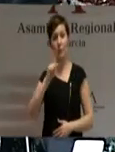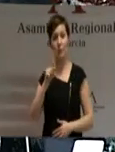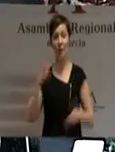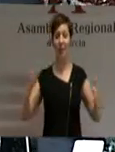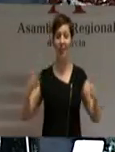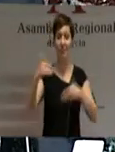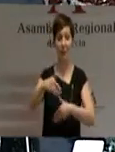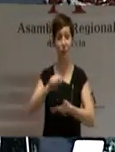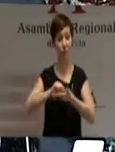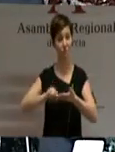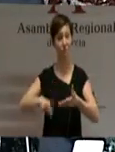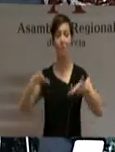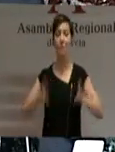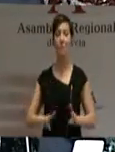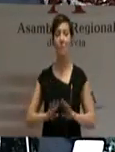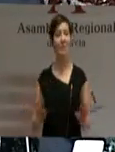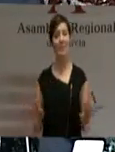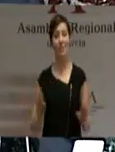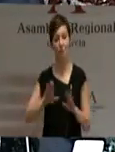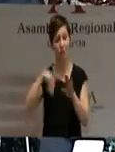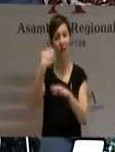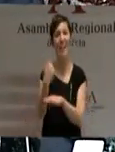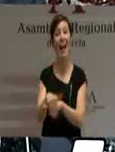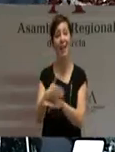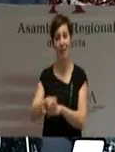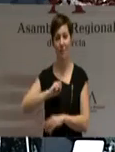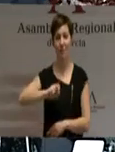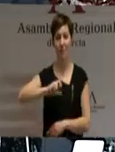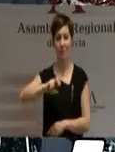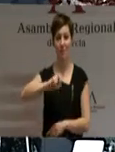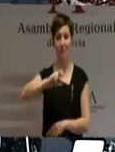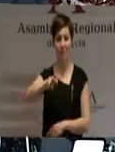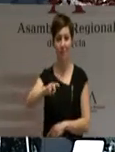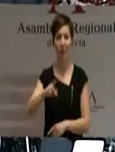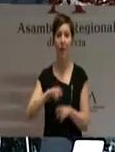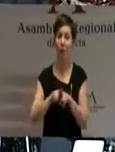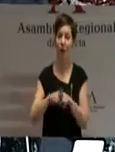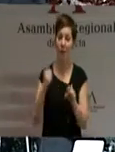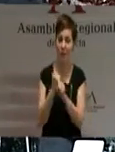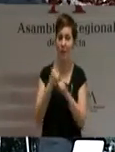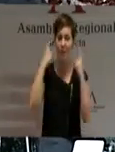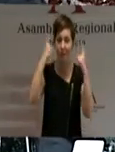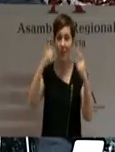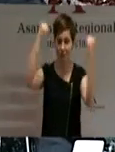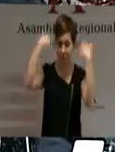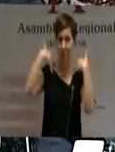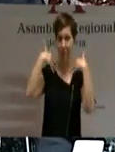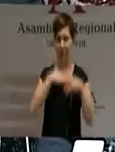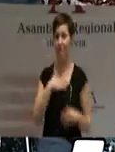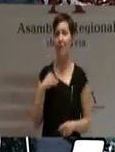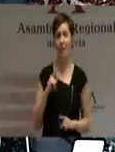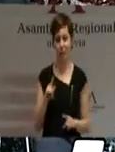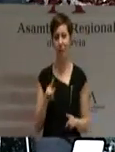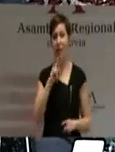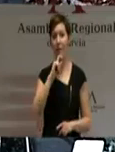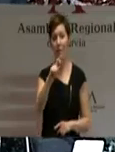más briega y menos canseras. Quiero que entiendan que estamos saliendo